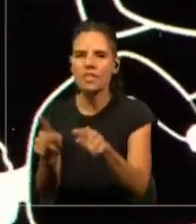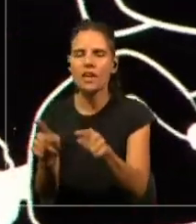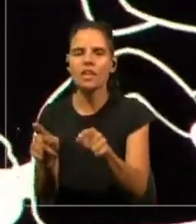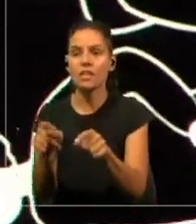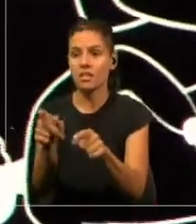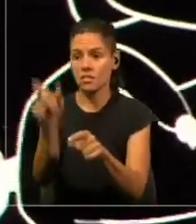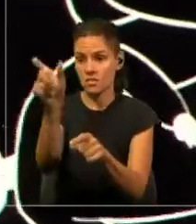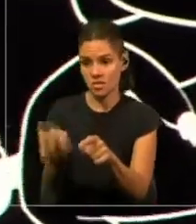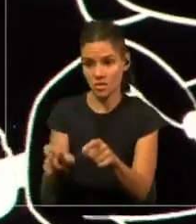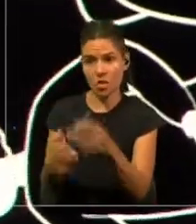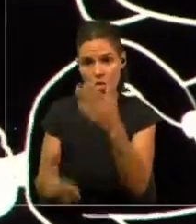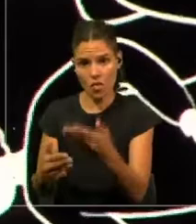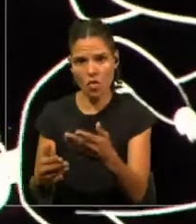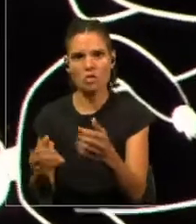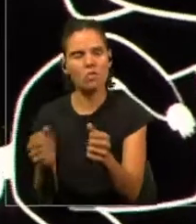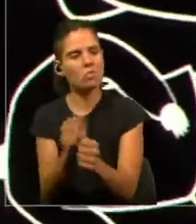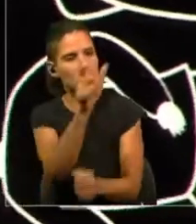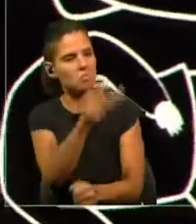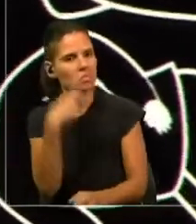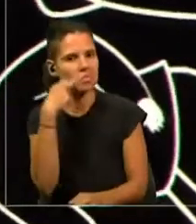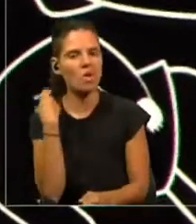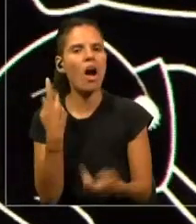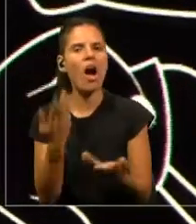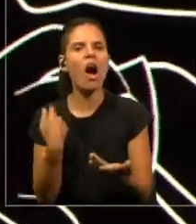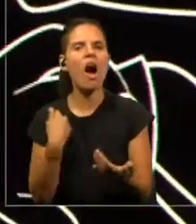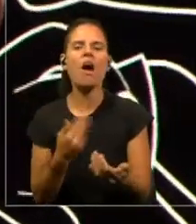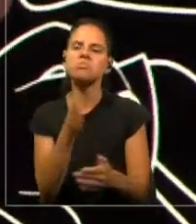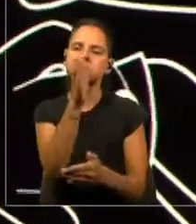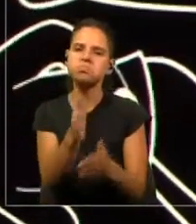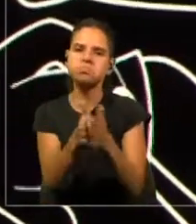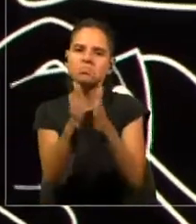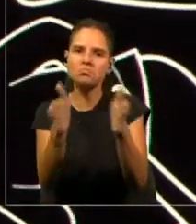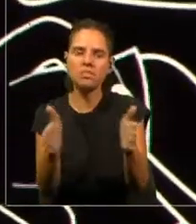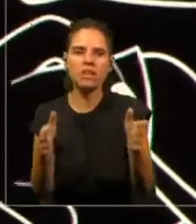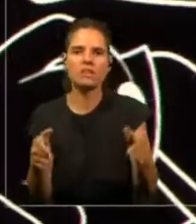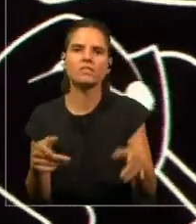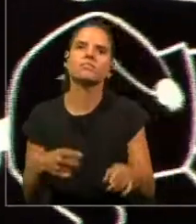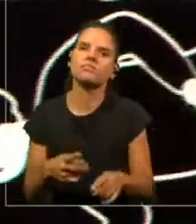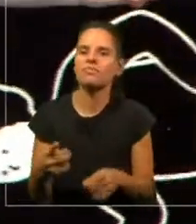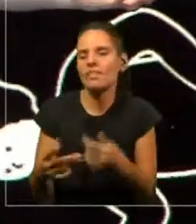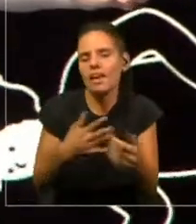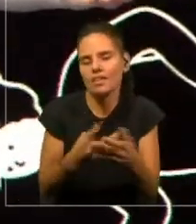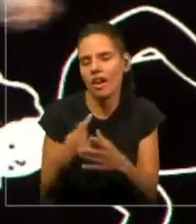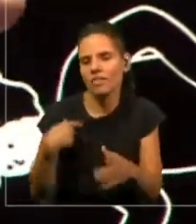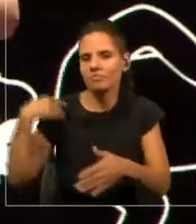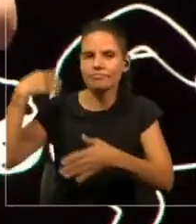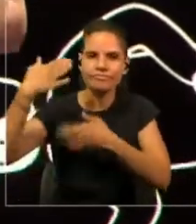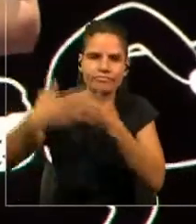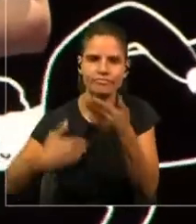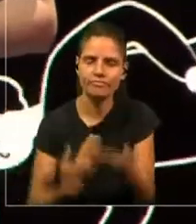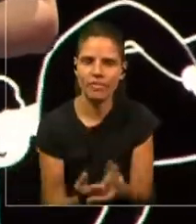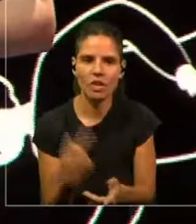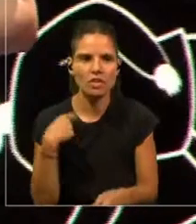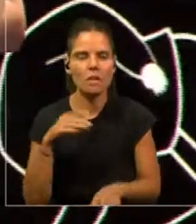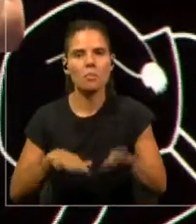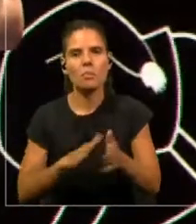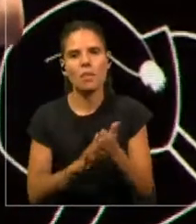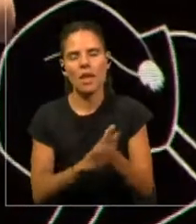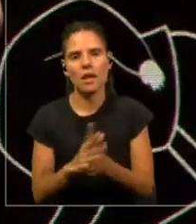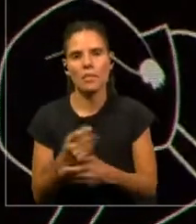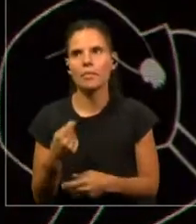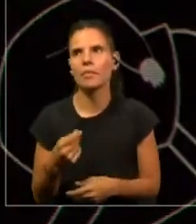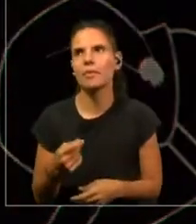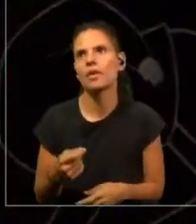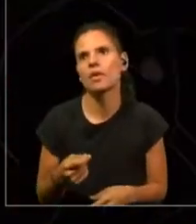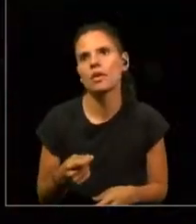humanos. Y lo hacemos en forma muy natural. Entonces, cuando hay mucho pánico acerca de que los niños no les digan